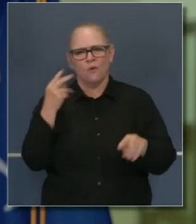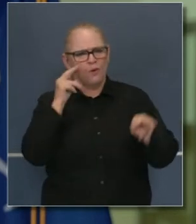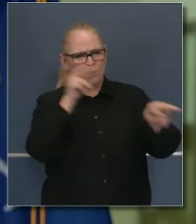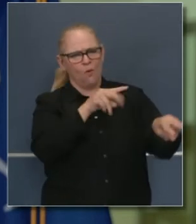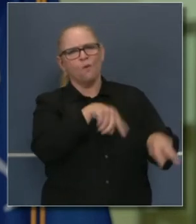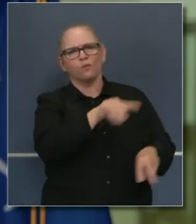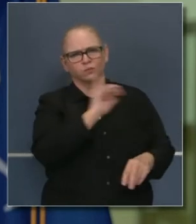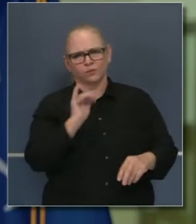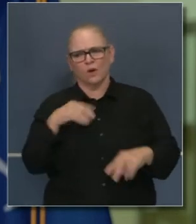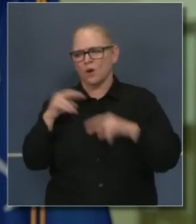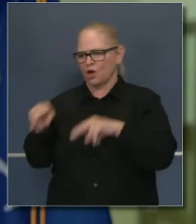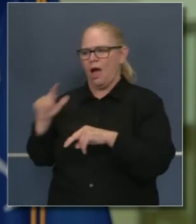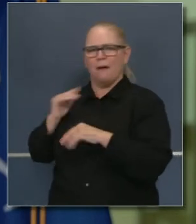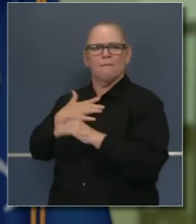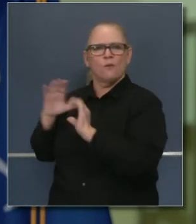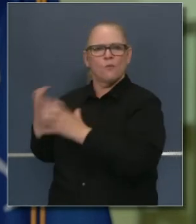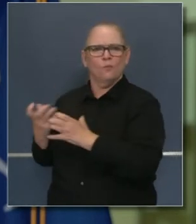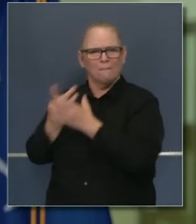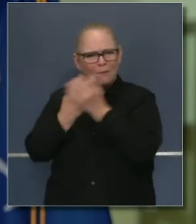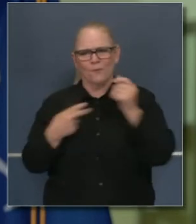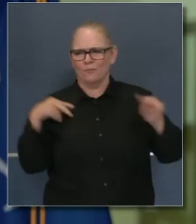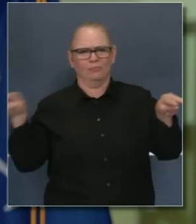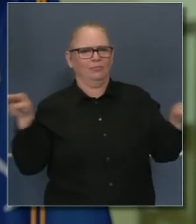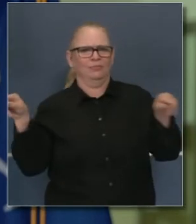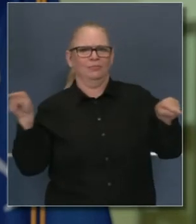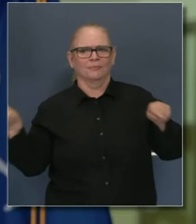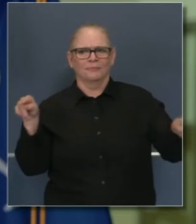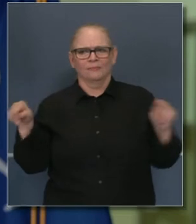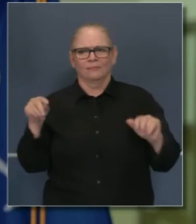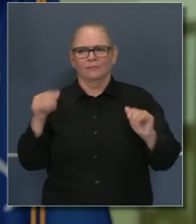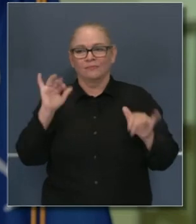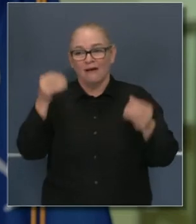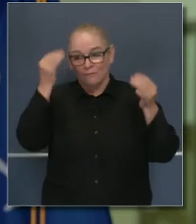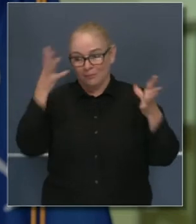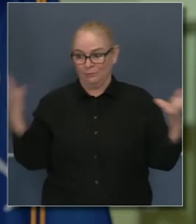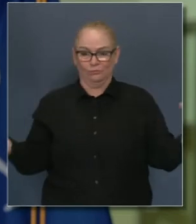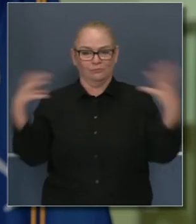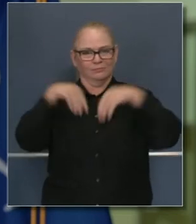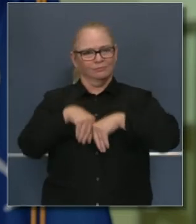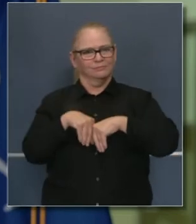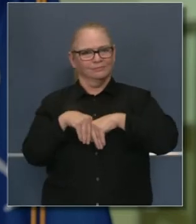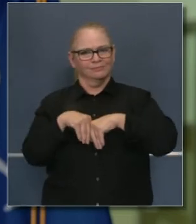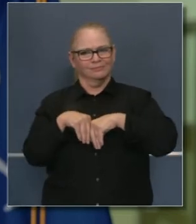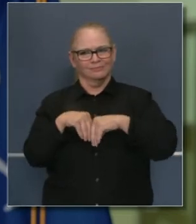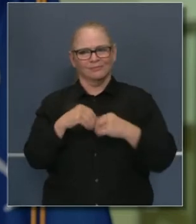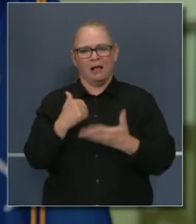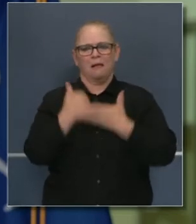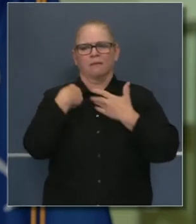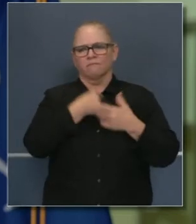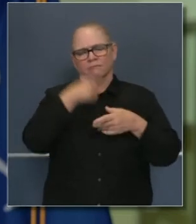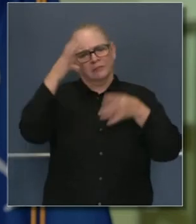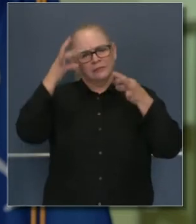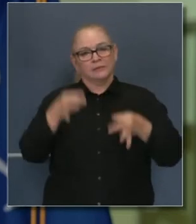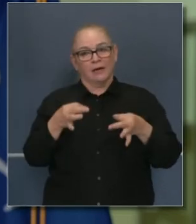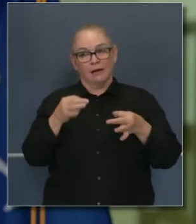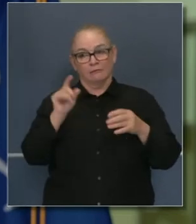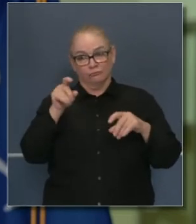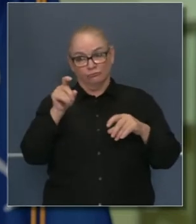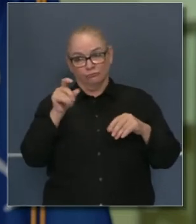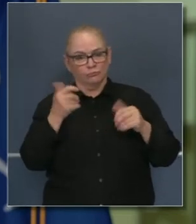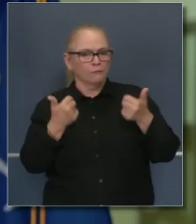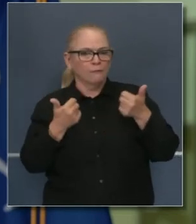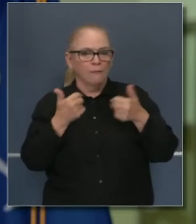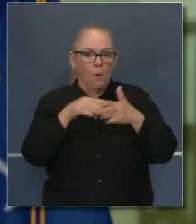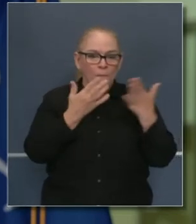particularmente en cuanto a abrir ciertos negocios a nivel sectorial en nuestra economía y la preocupación de hacerlo